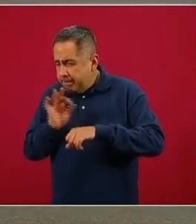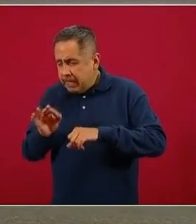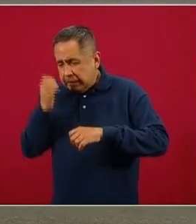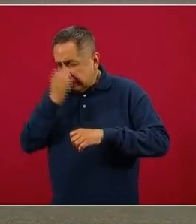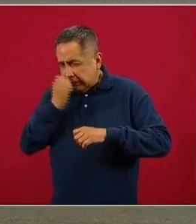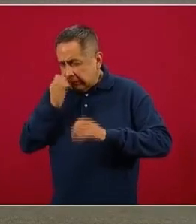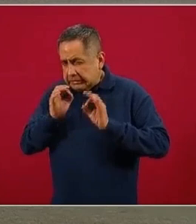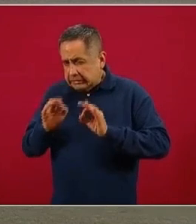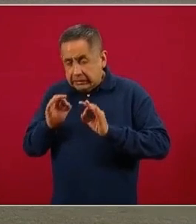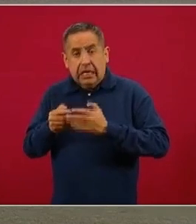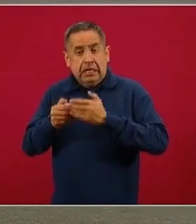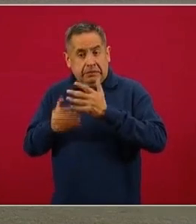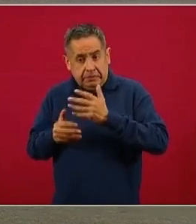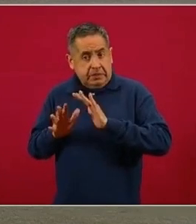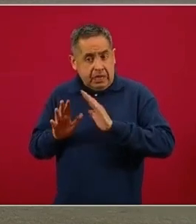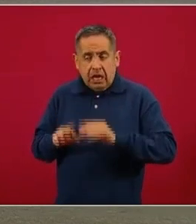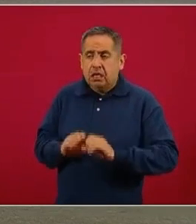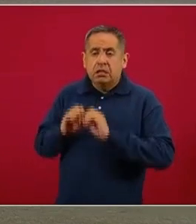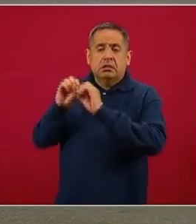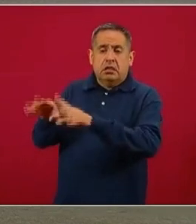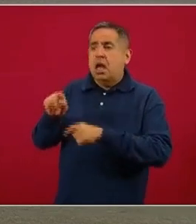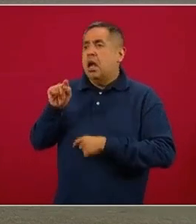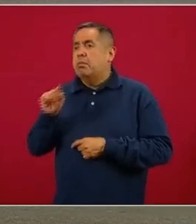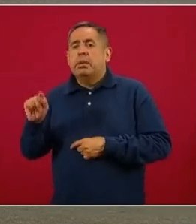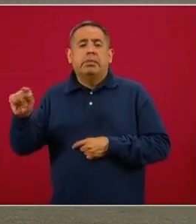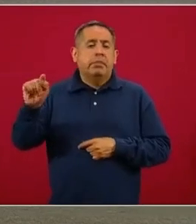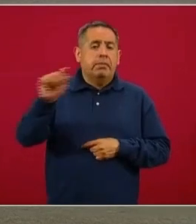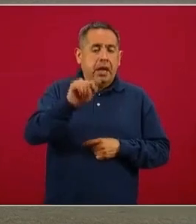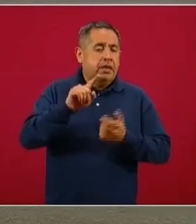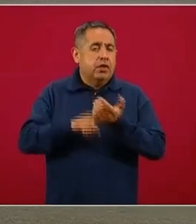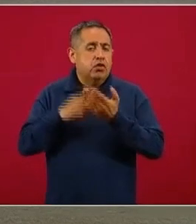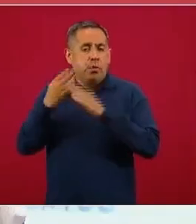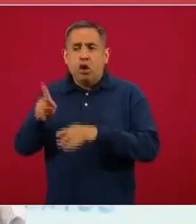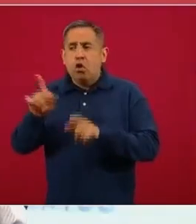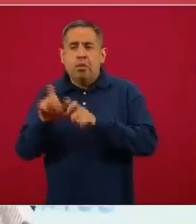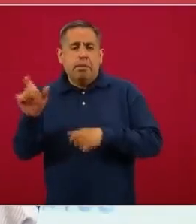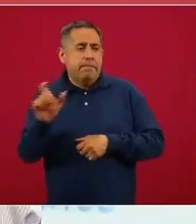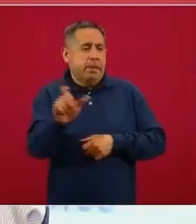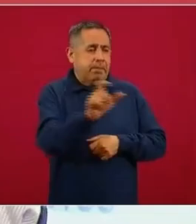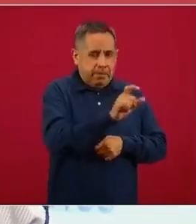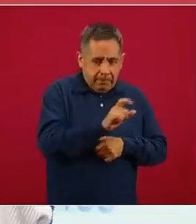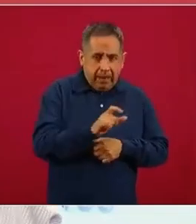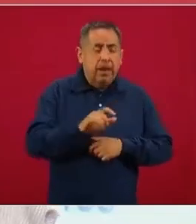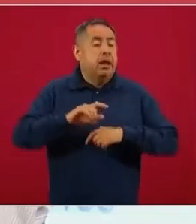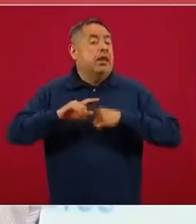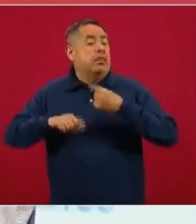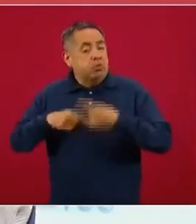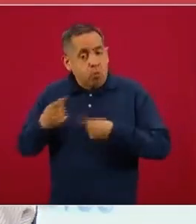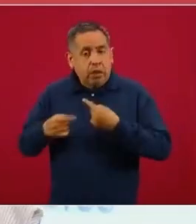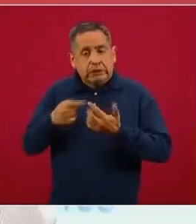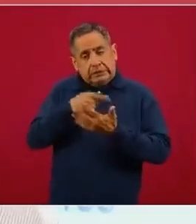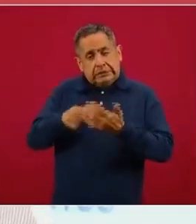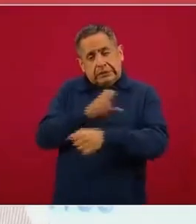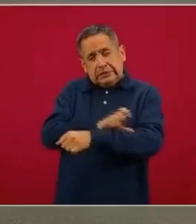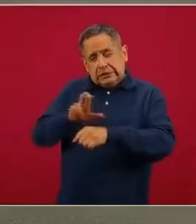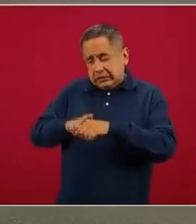enviar esas bases de datos a los puntos en los que se va a llevar a cabo la entrega de tarjetas. Luego hay que coordinar esa parte